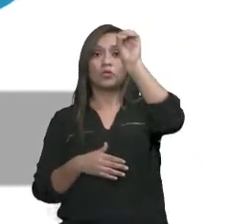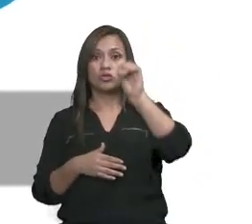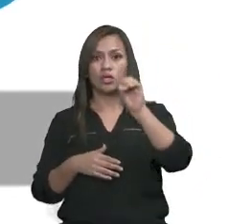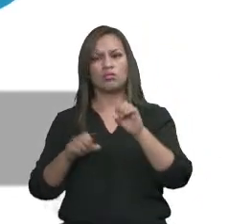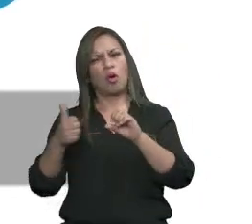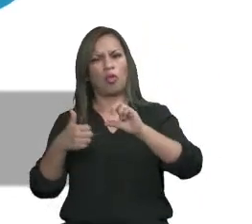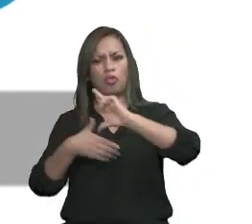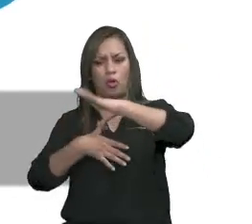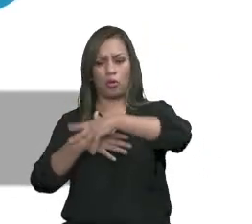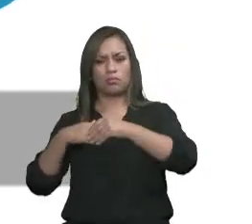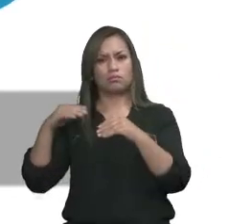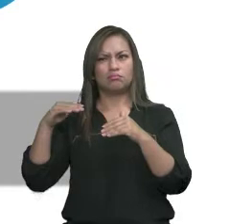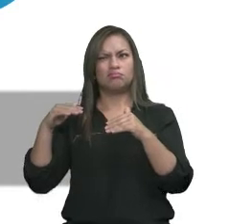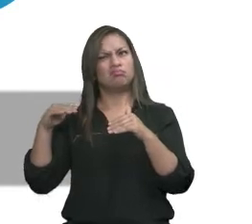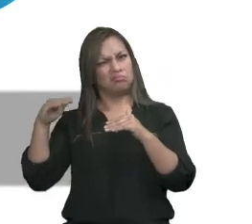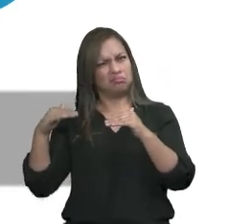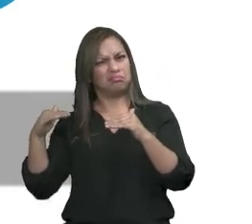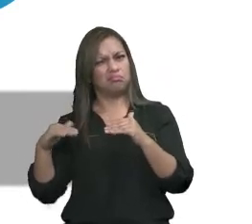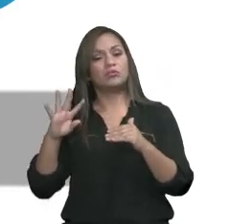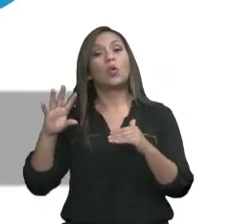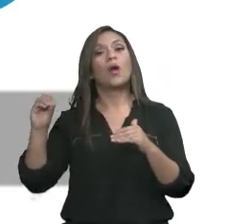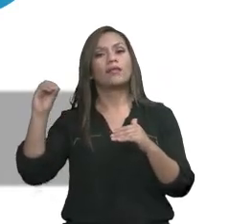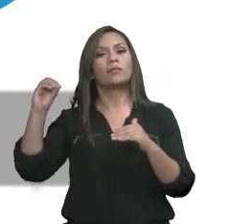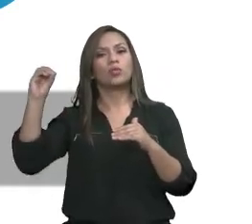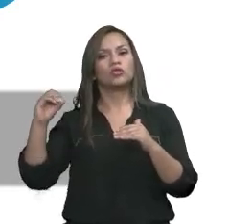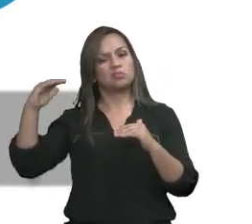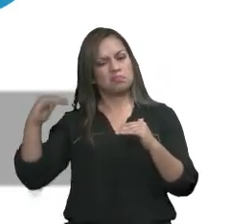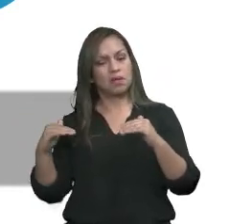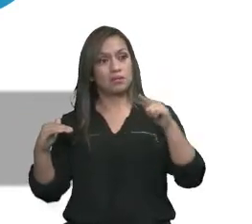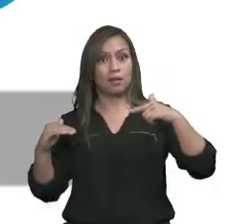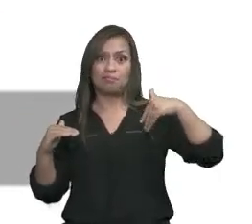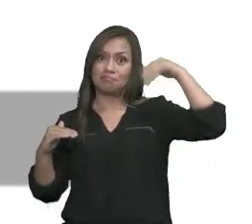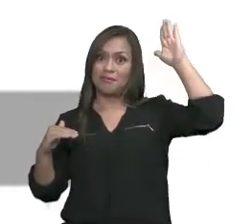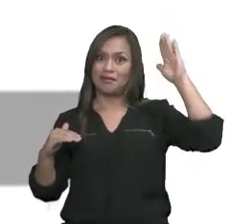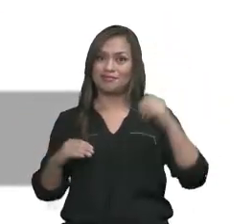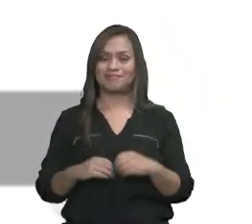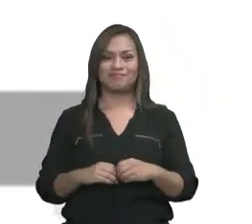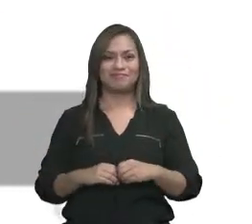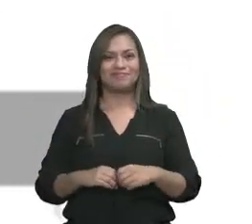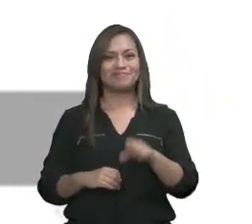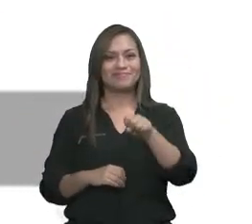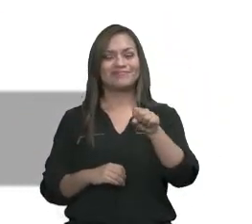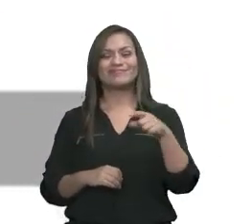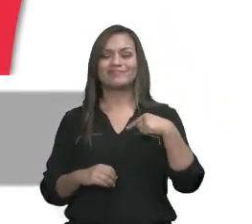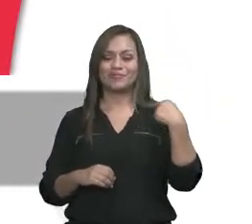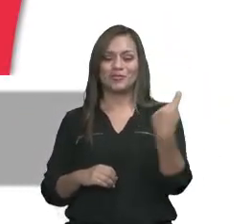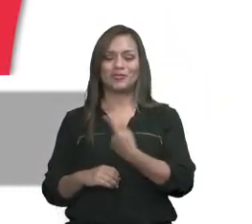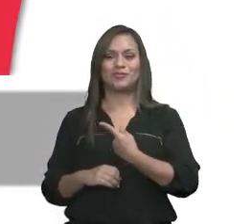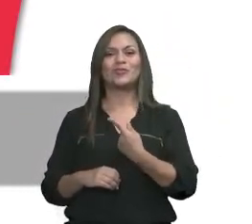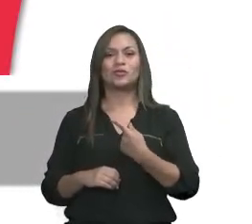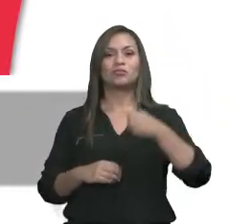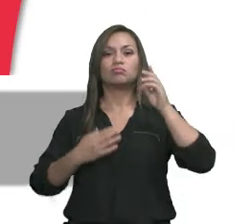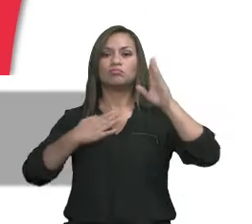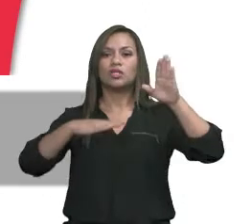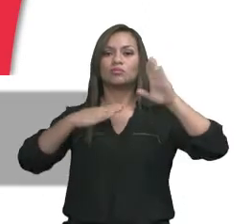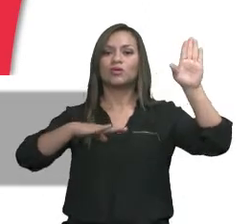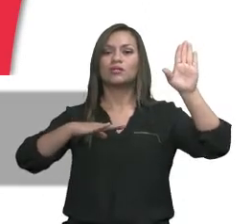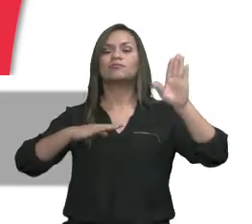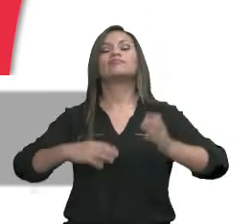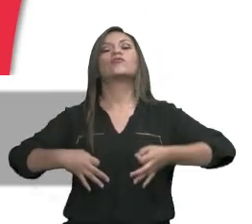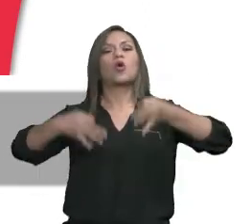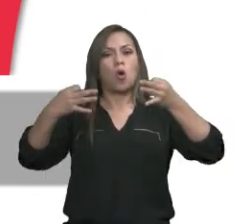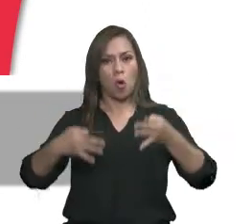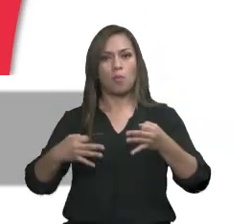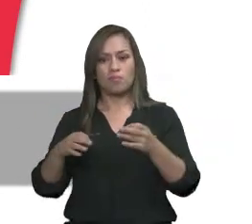promedio de América Latina que alcanza el 40%. Hemos cumplido con el 100% del plan de